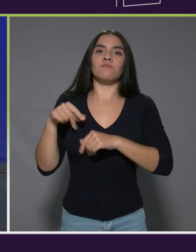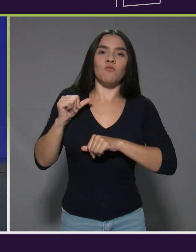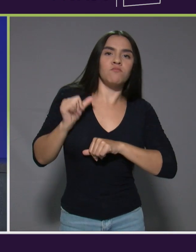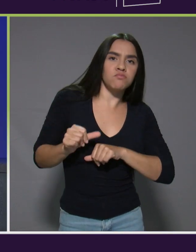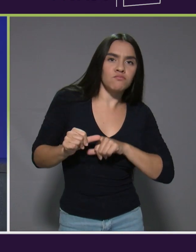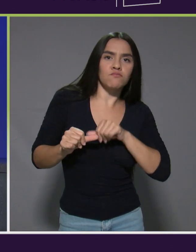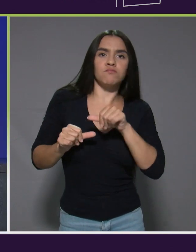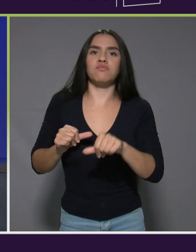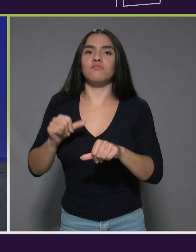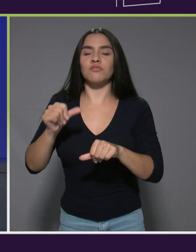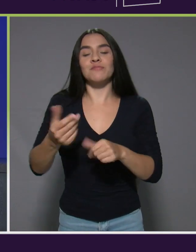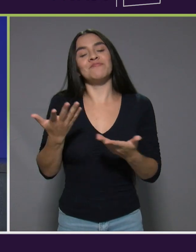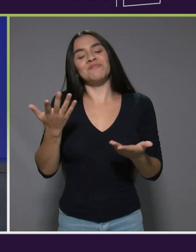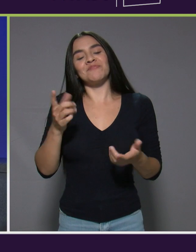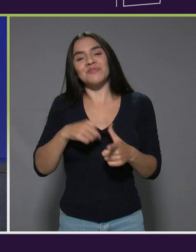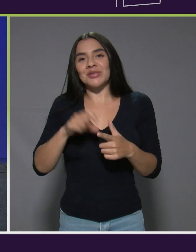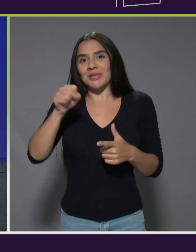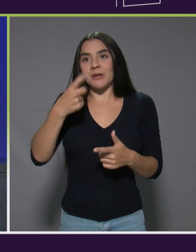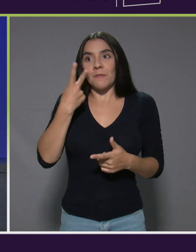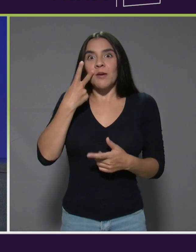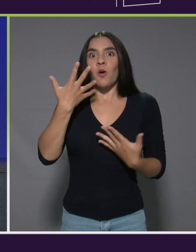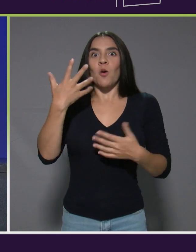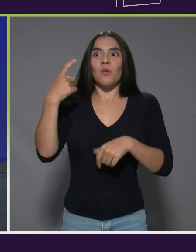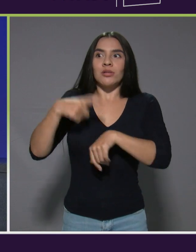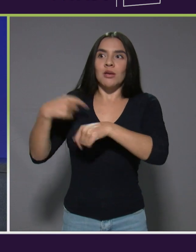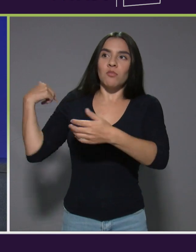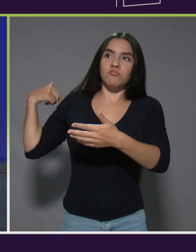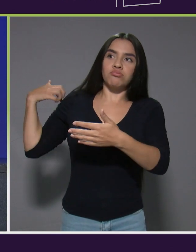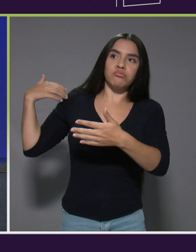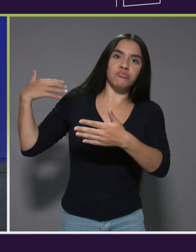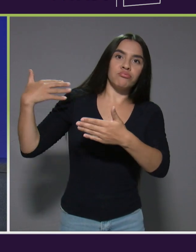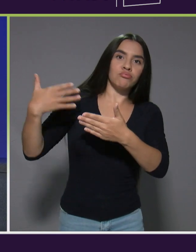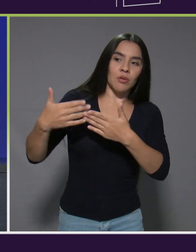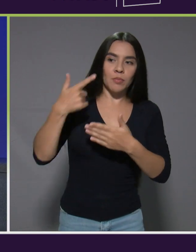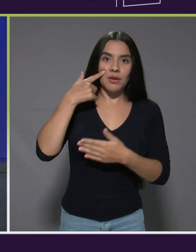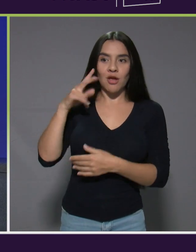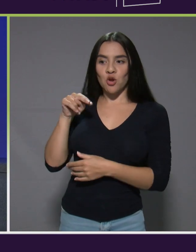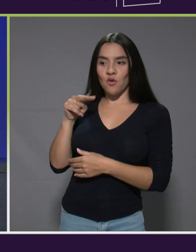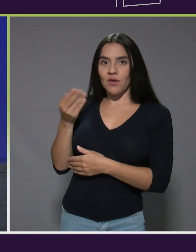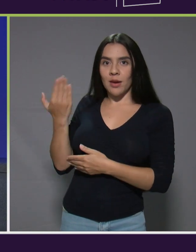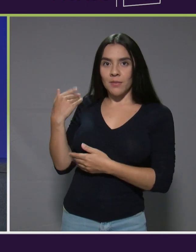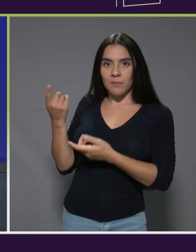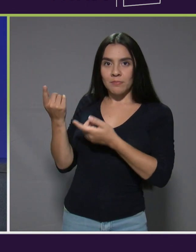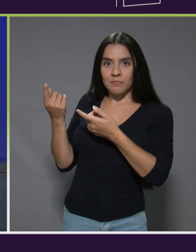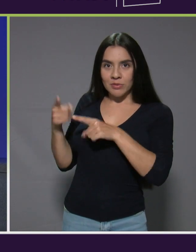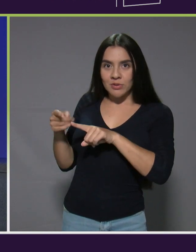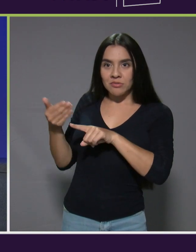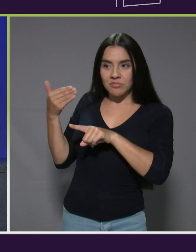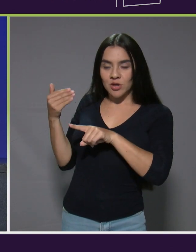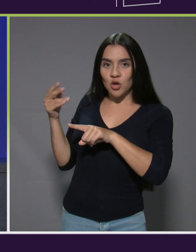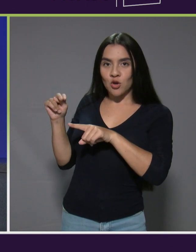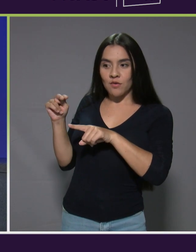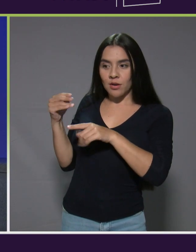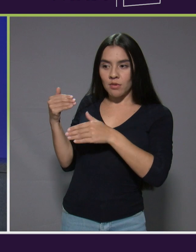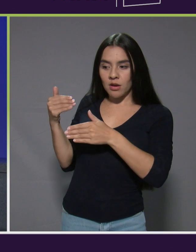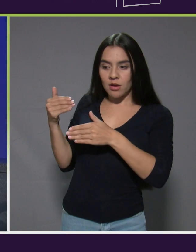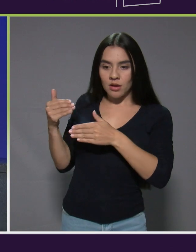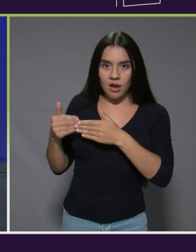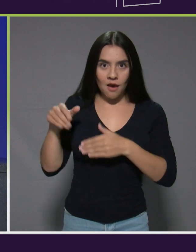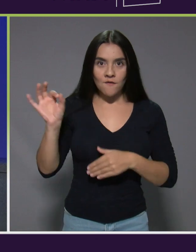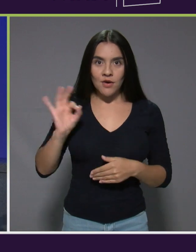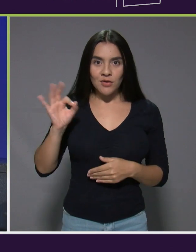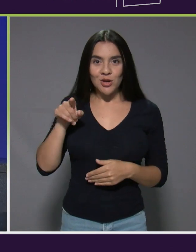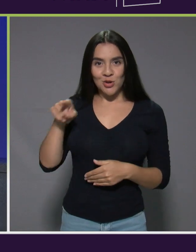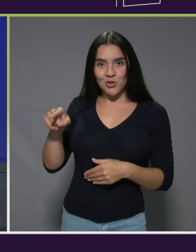Y entonces efectivamente vea cómo pasa el tiempo, estamos hablando que noviembre, ya estamos en febrero, tu